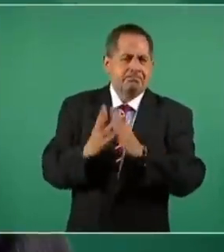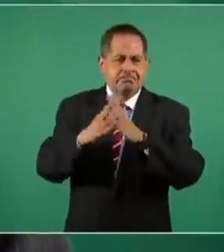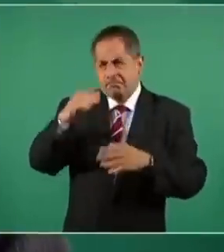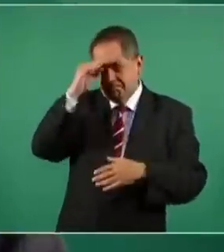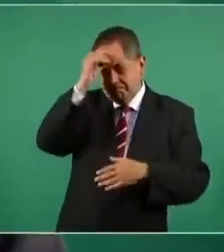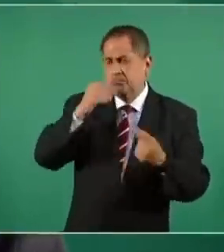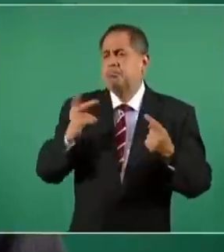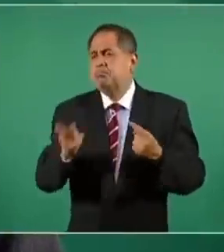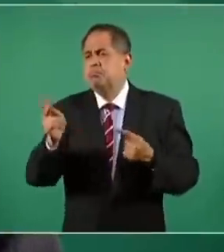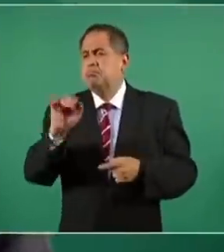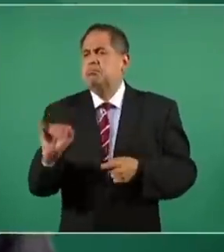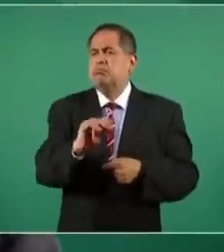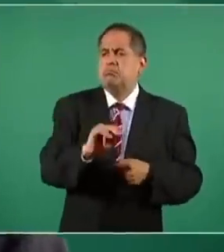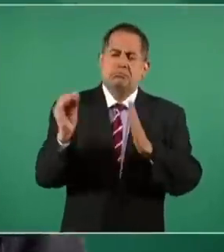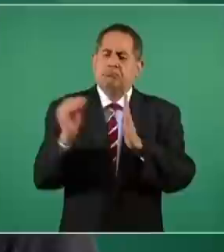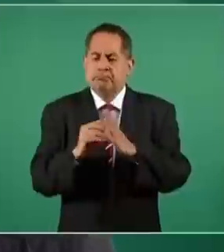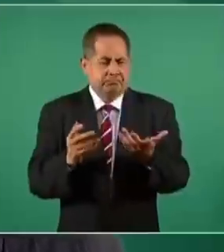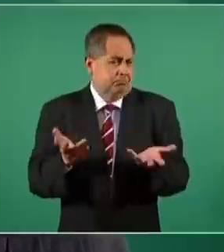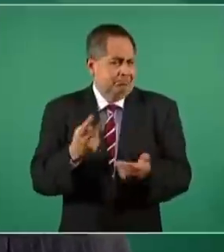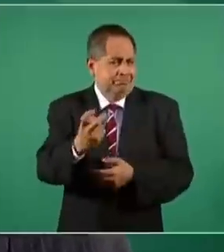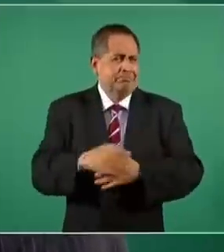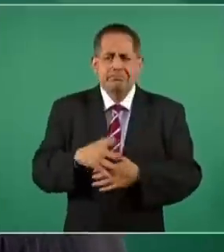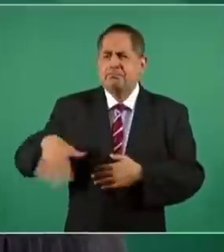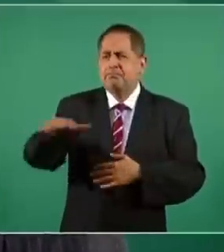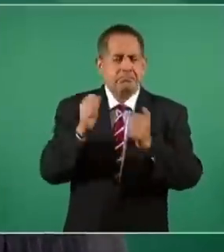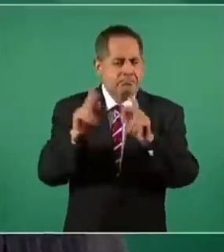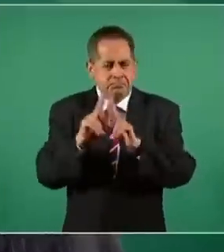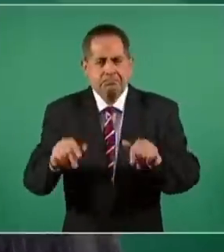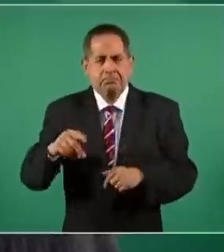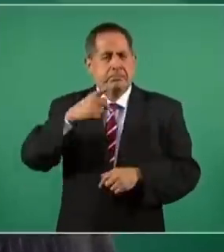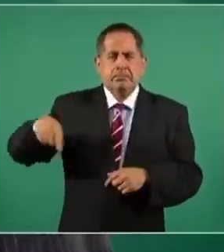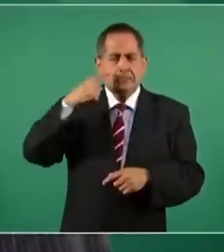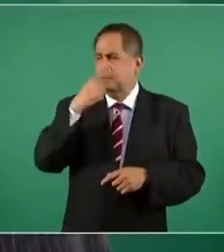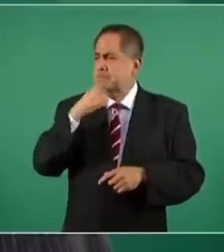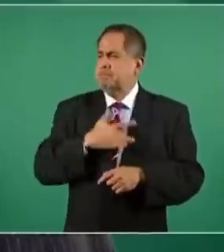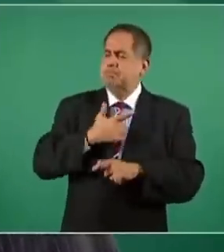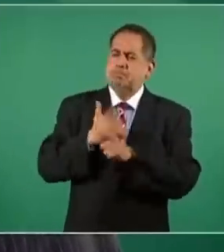en la consulta. Y que de manera pacífica, en forma democrática.